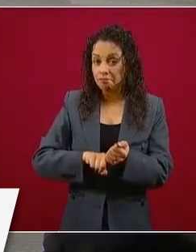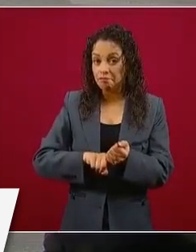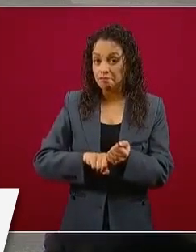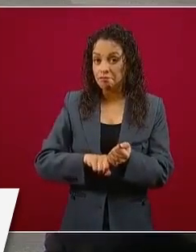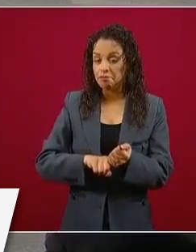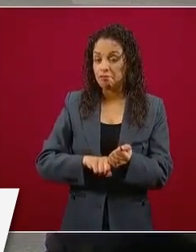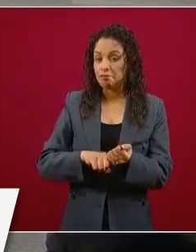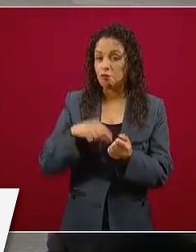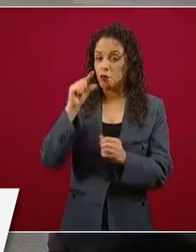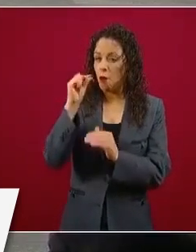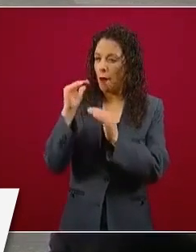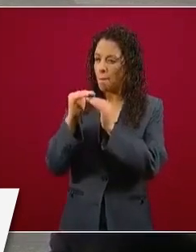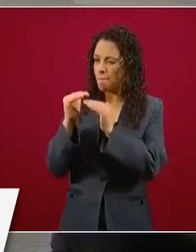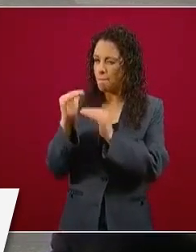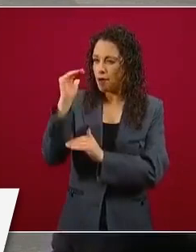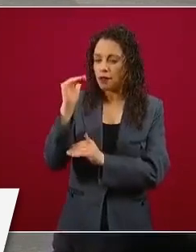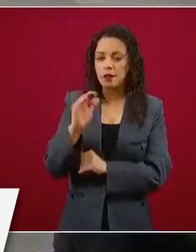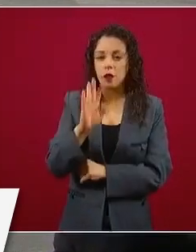por ciento